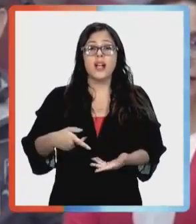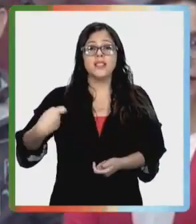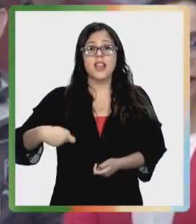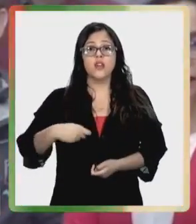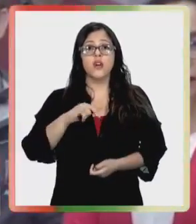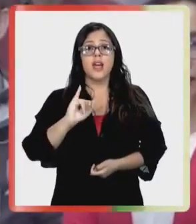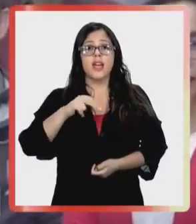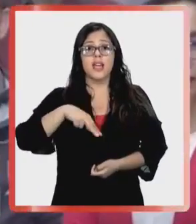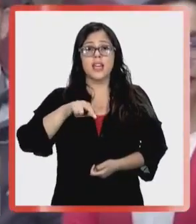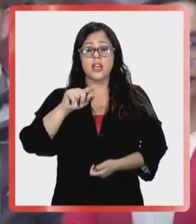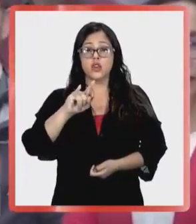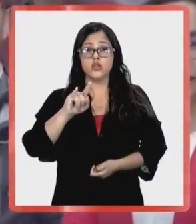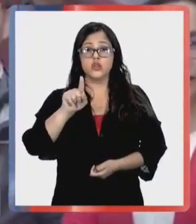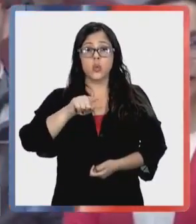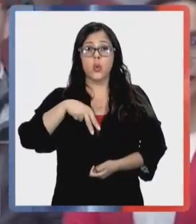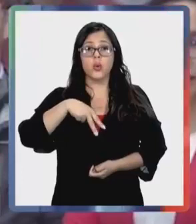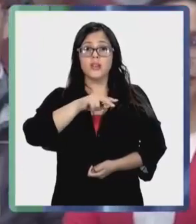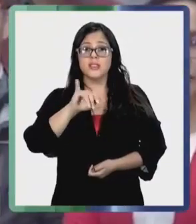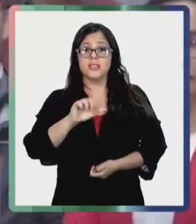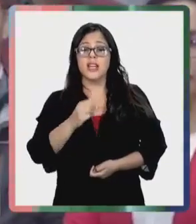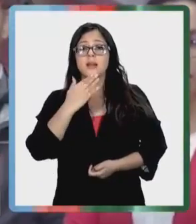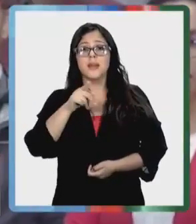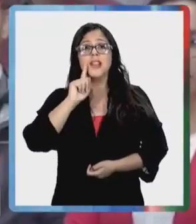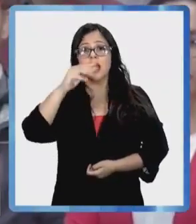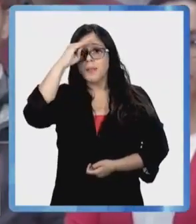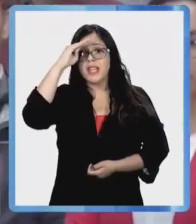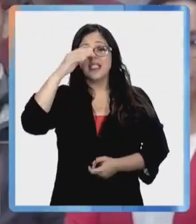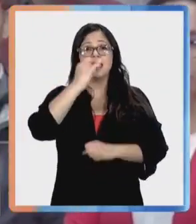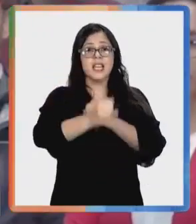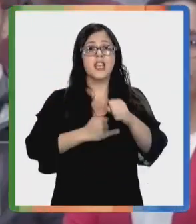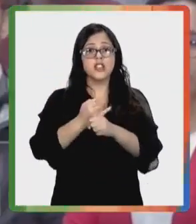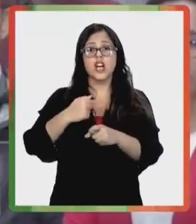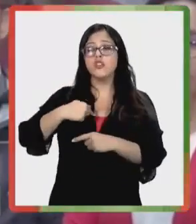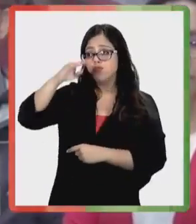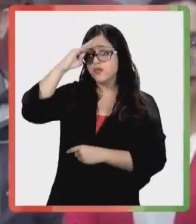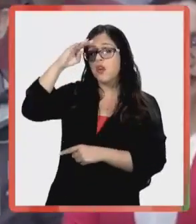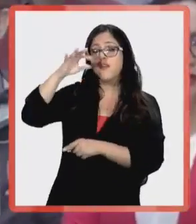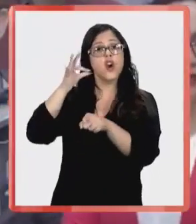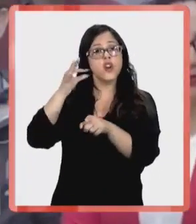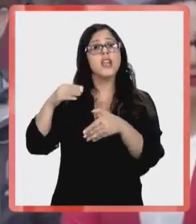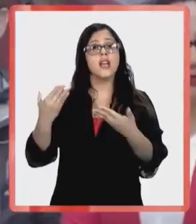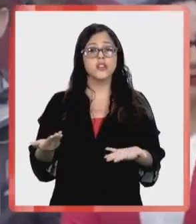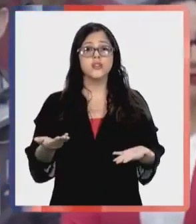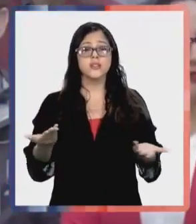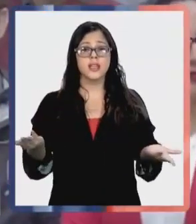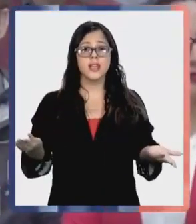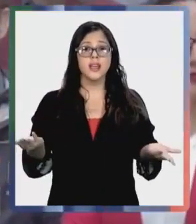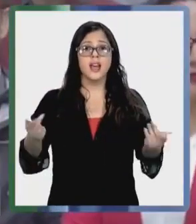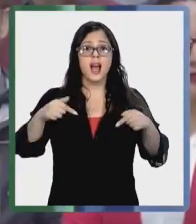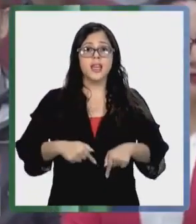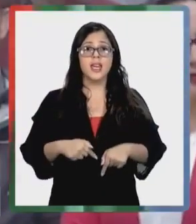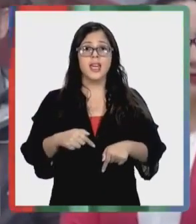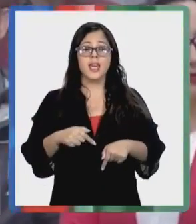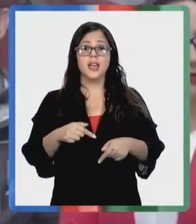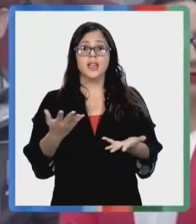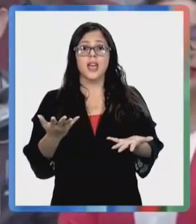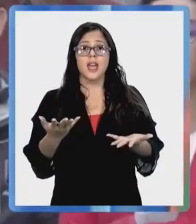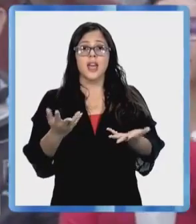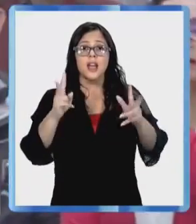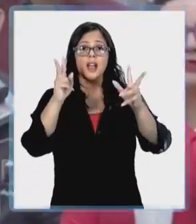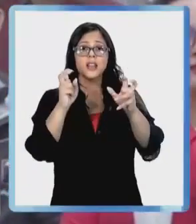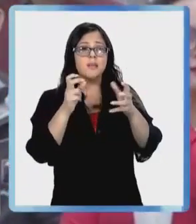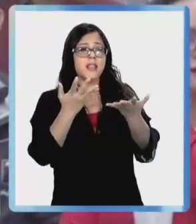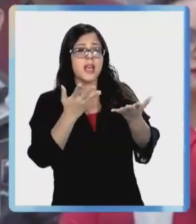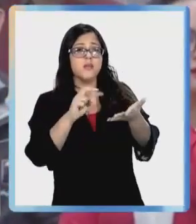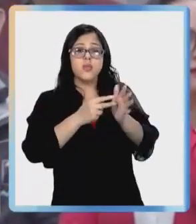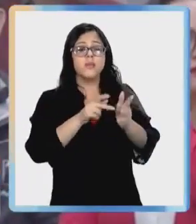el actual senador Insulza, que tiene una vasta experiencia en materia internacional, ella cuenta con toda mi confianza. Por lo tanto, acá